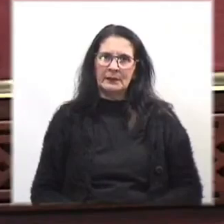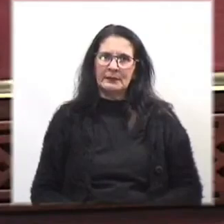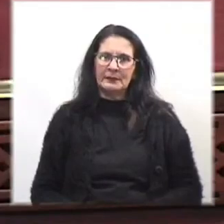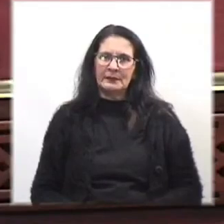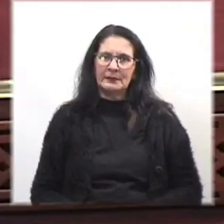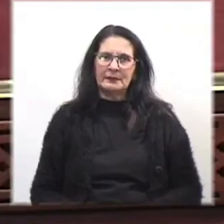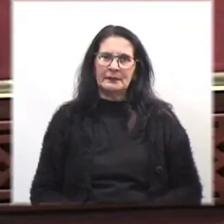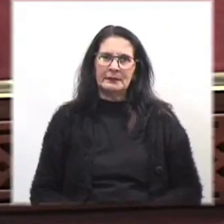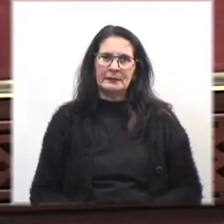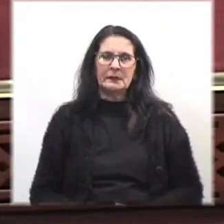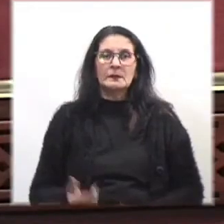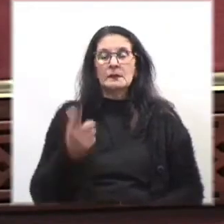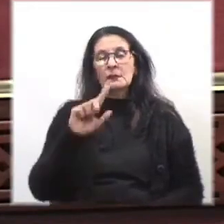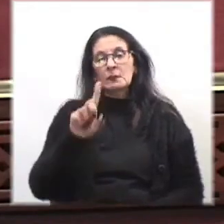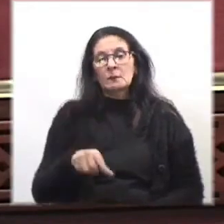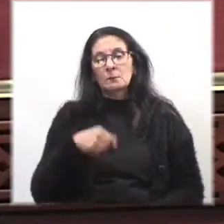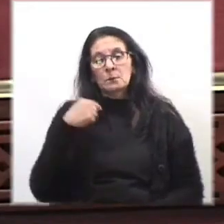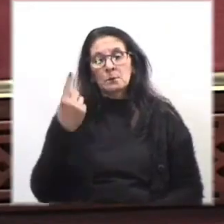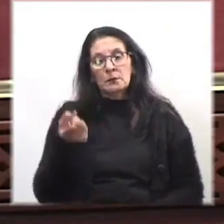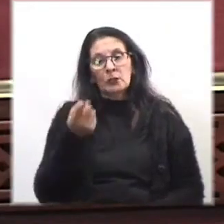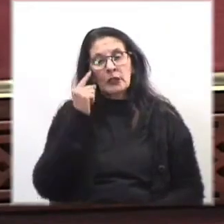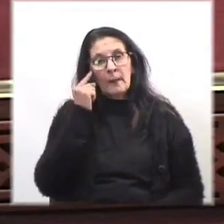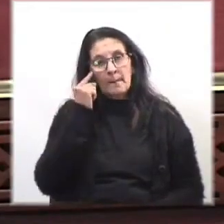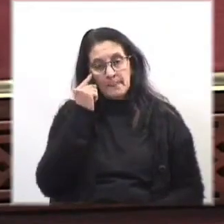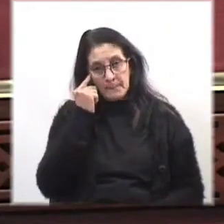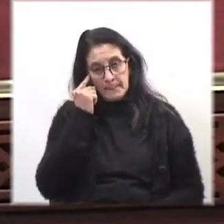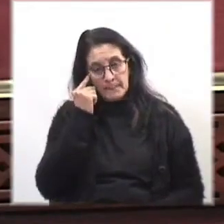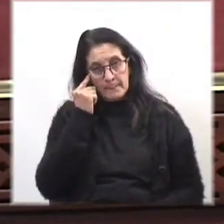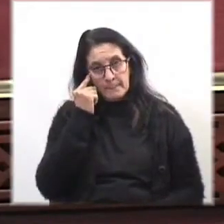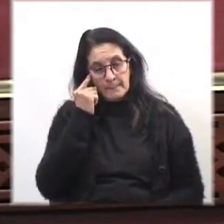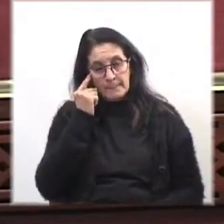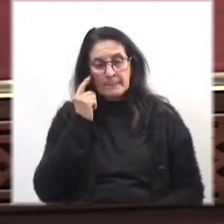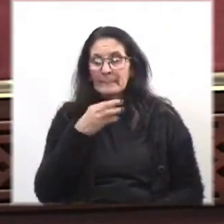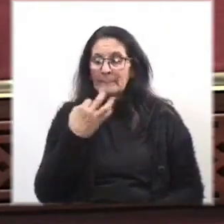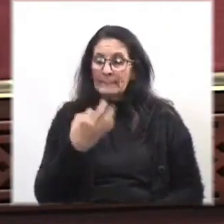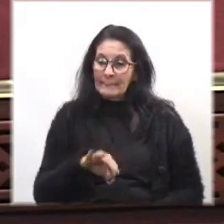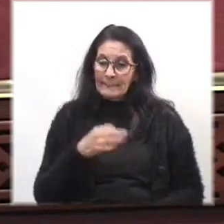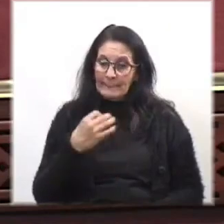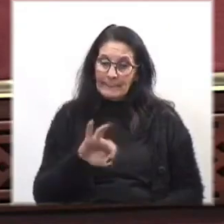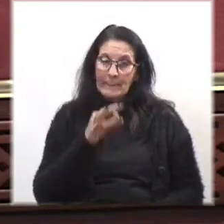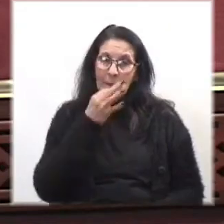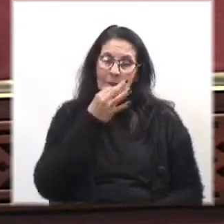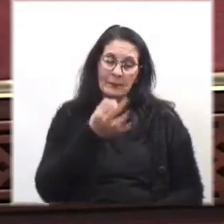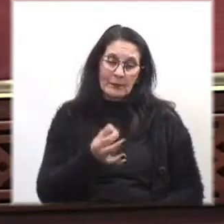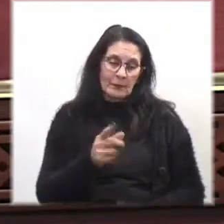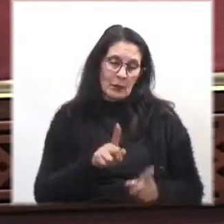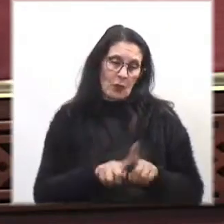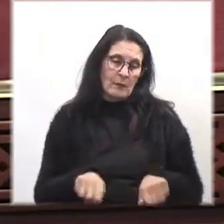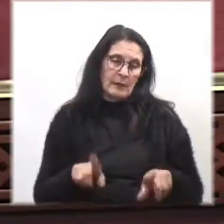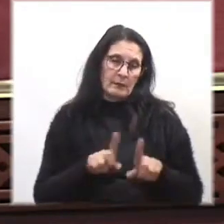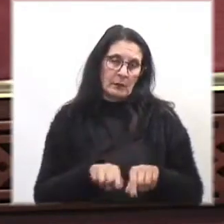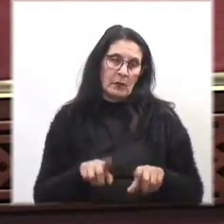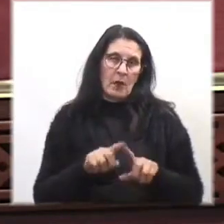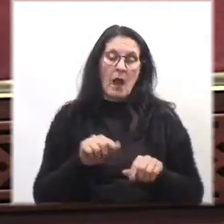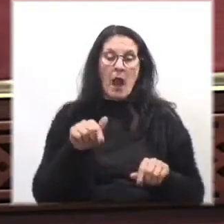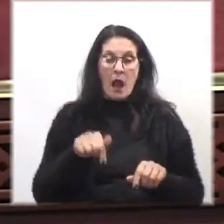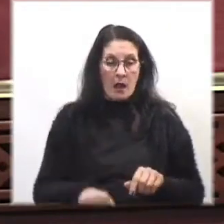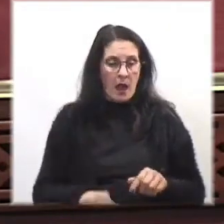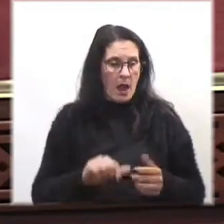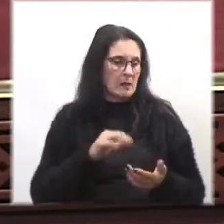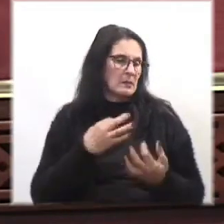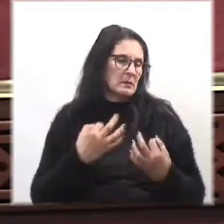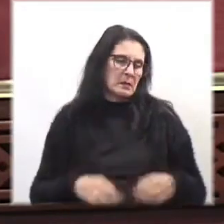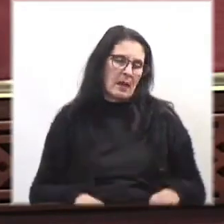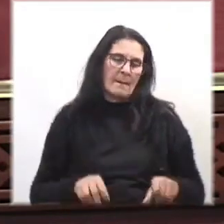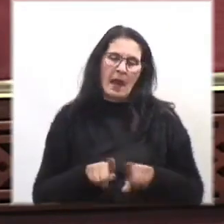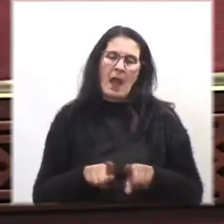Y lo otro que se me ocurre es que siempre digo lo mismo. Acá a nosotros nos van a encontrar en la misma